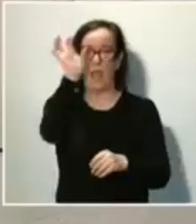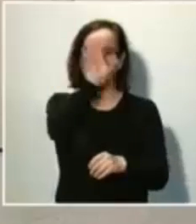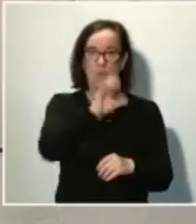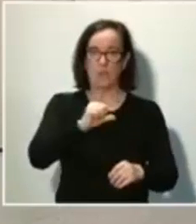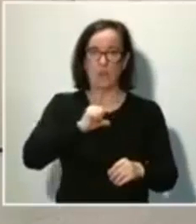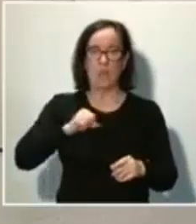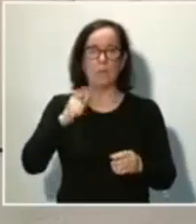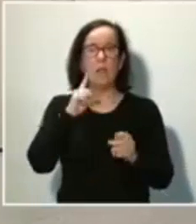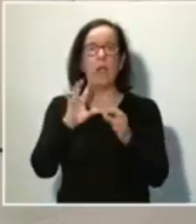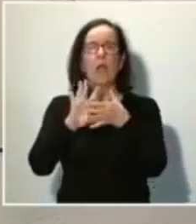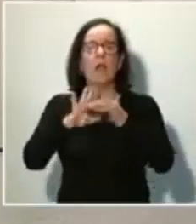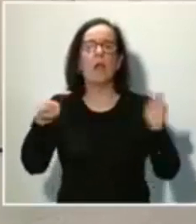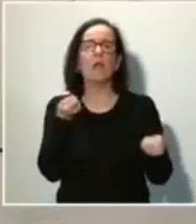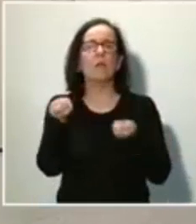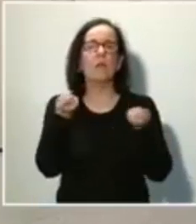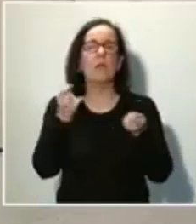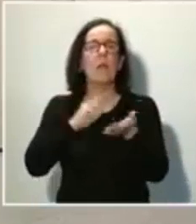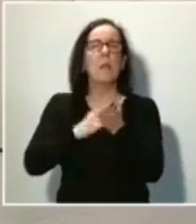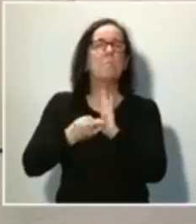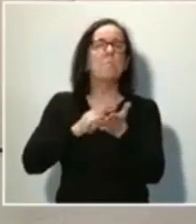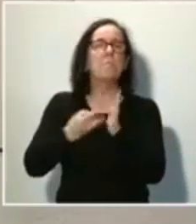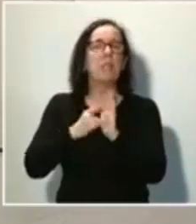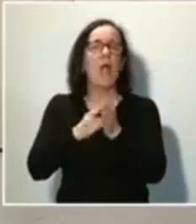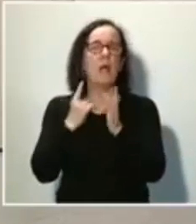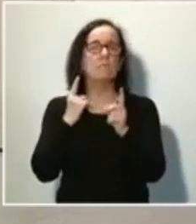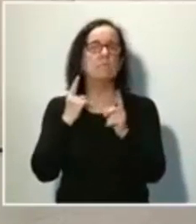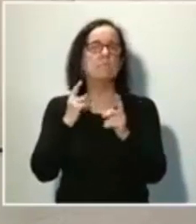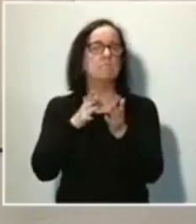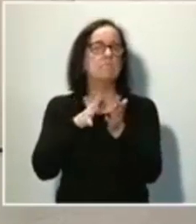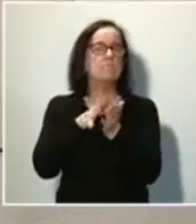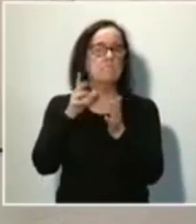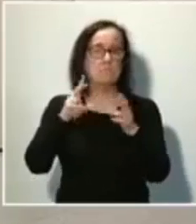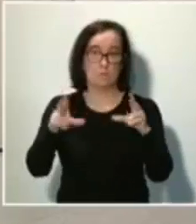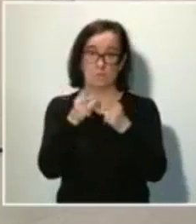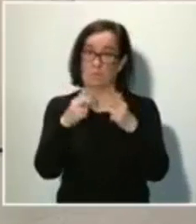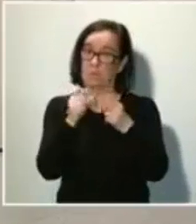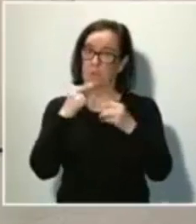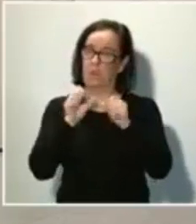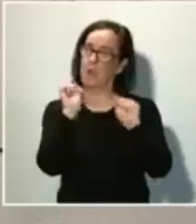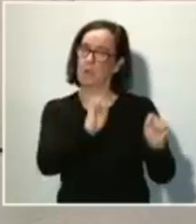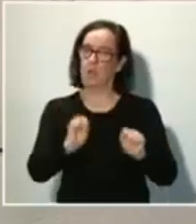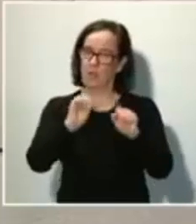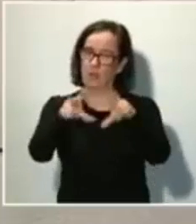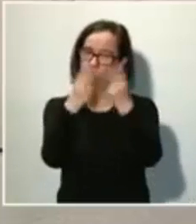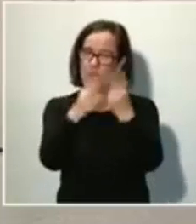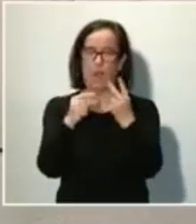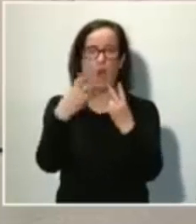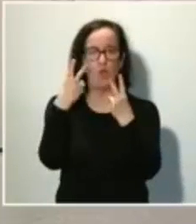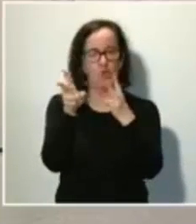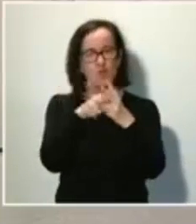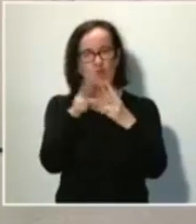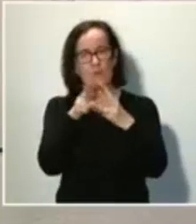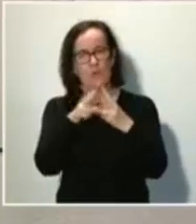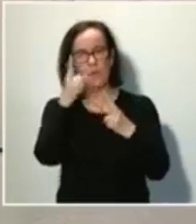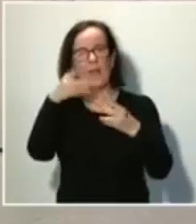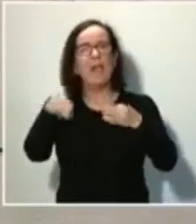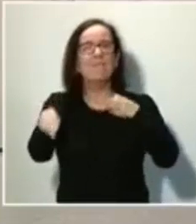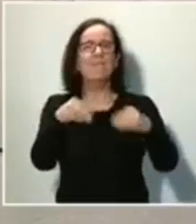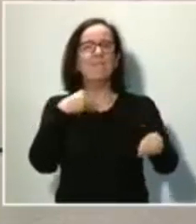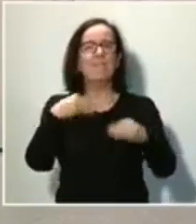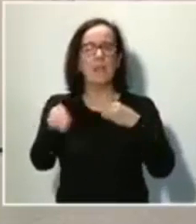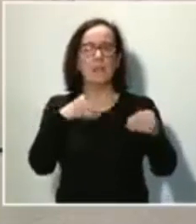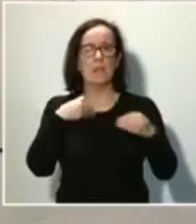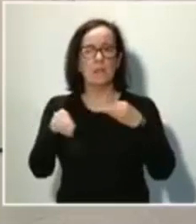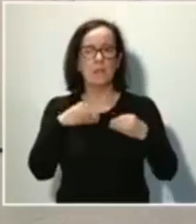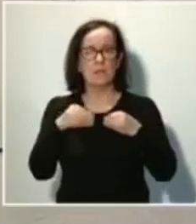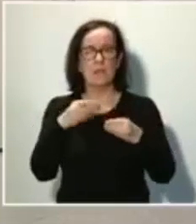coordenar este plan de choque social, este escudo social que tiene fundamentalmente dos ejes. Por un lado, una flexibilización de la regla